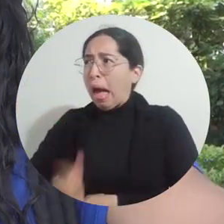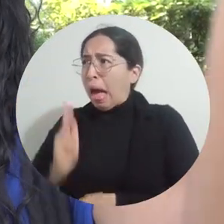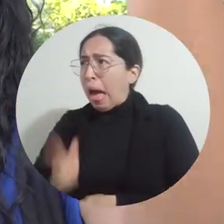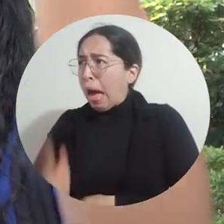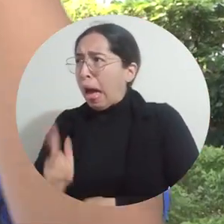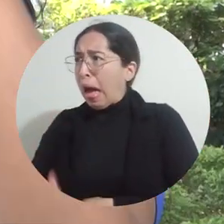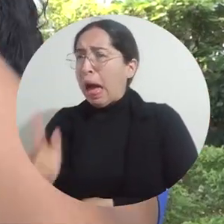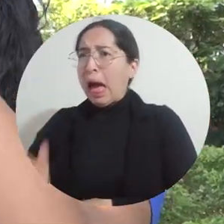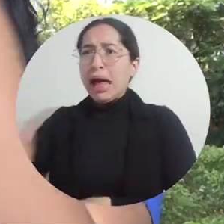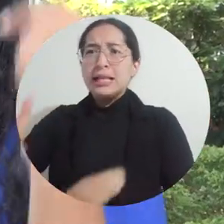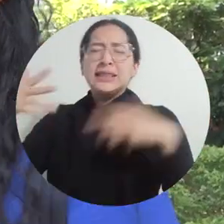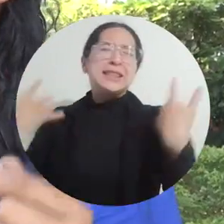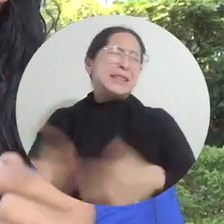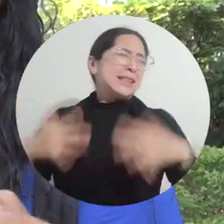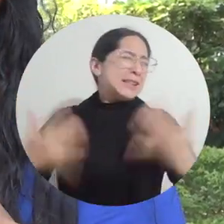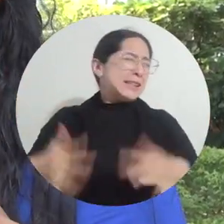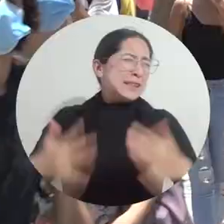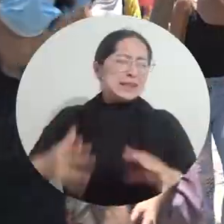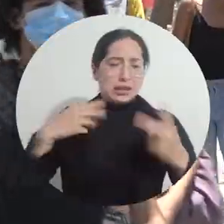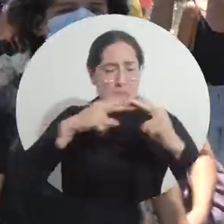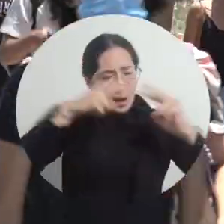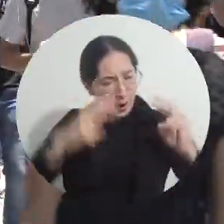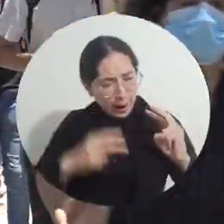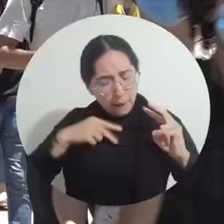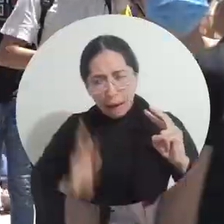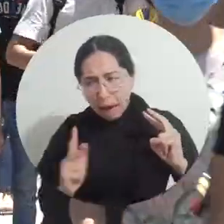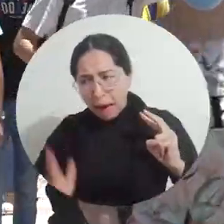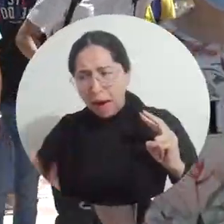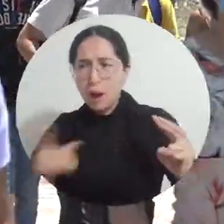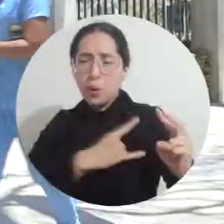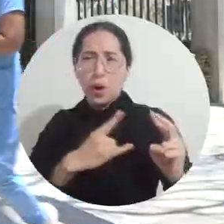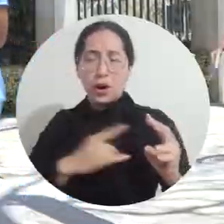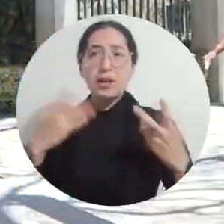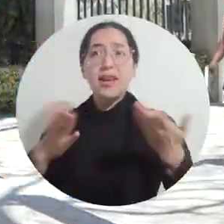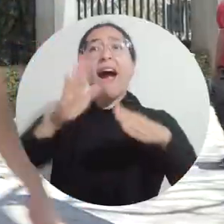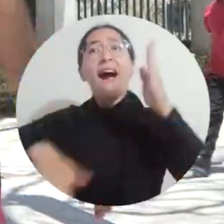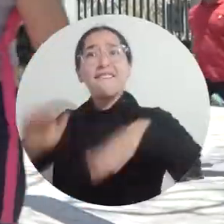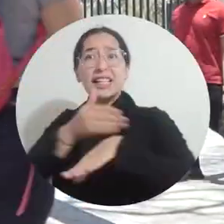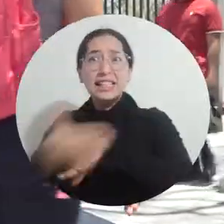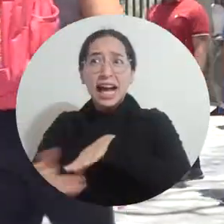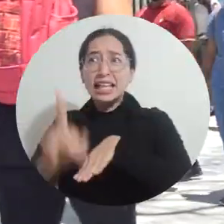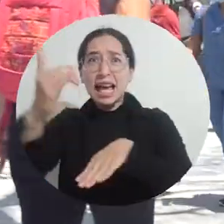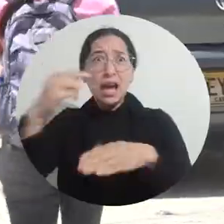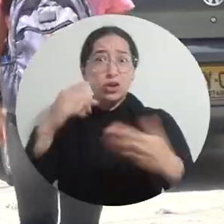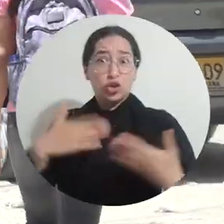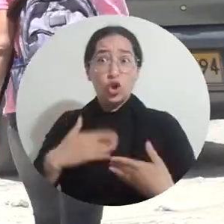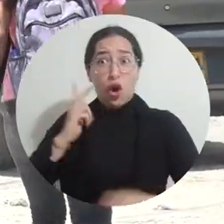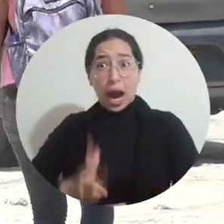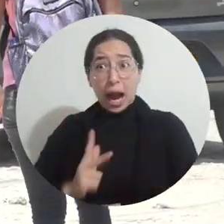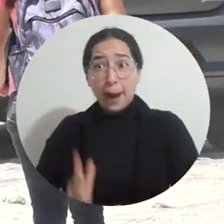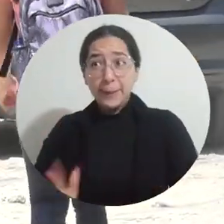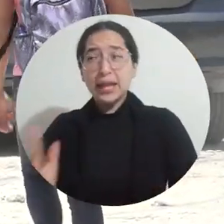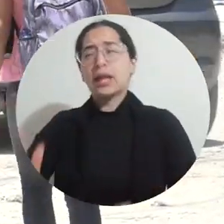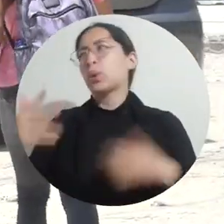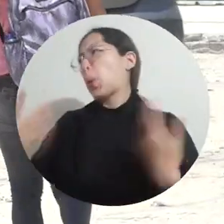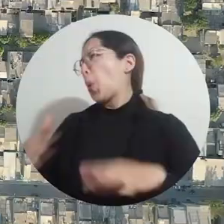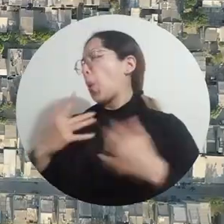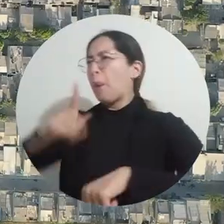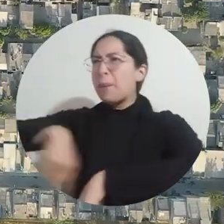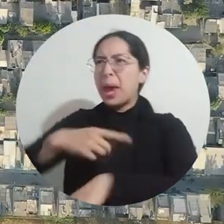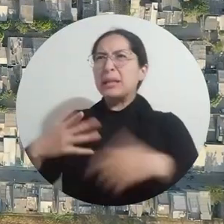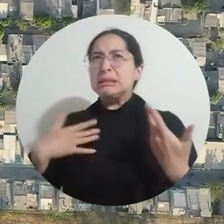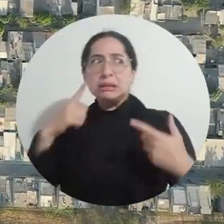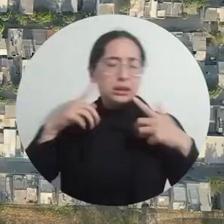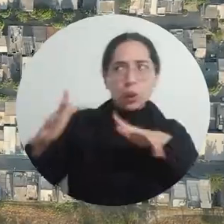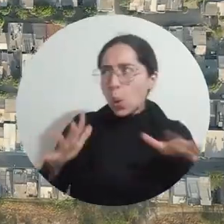el trayecto de venir de allá hasta acá hasta la U me da mucho miedo porque a veces salgo también muy tarde, entonces me toca hacer todo ese recorrido